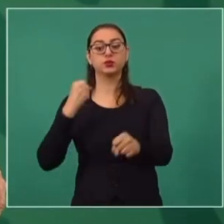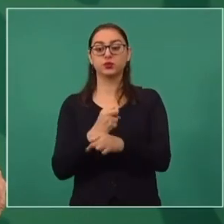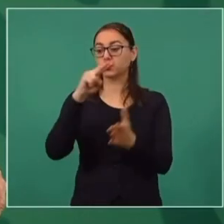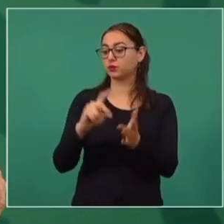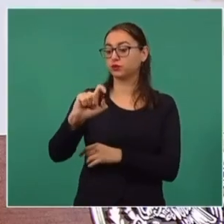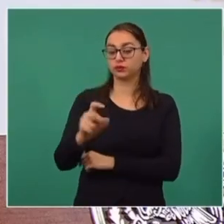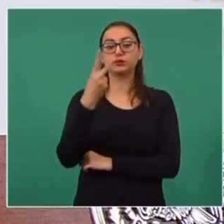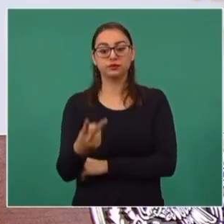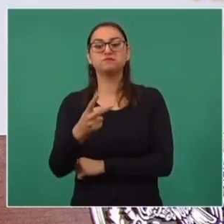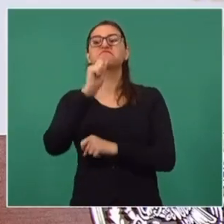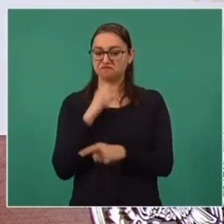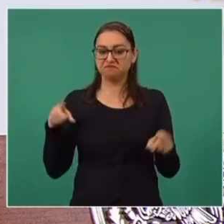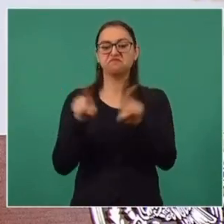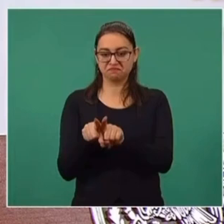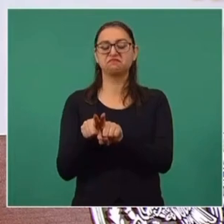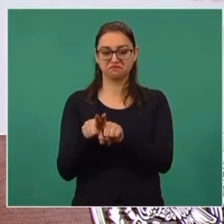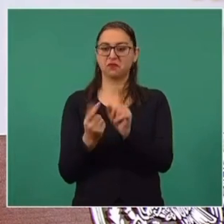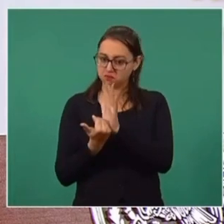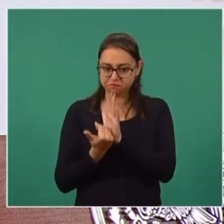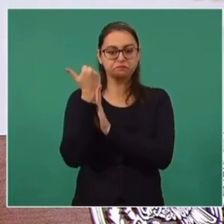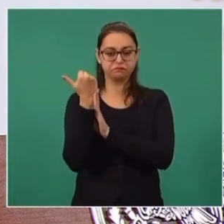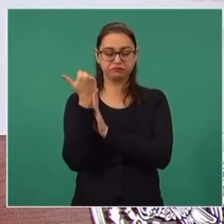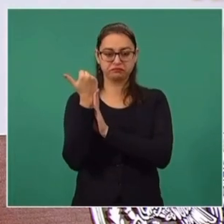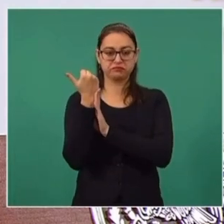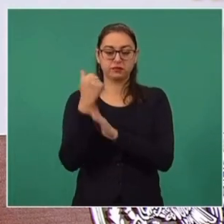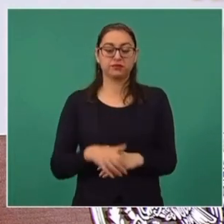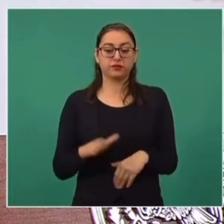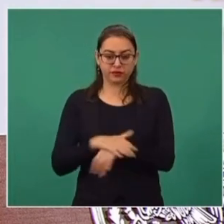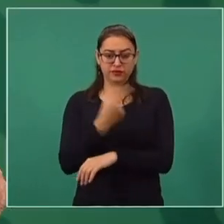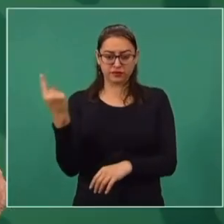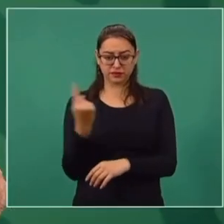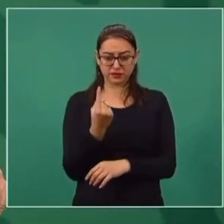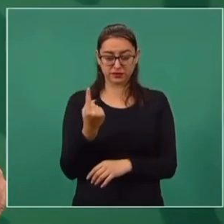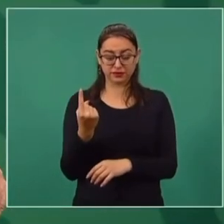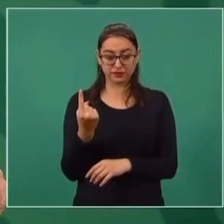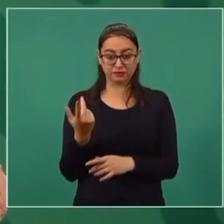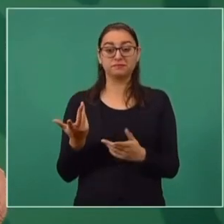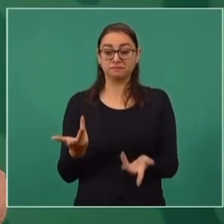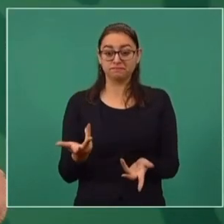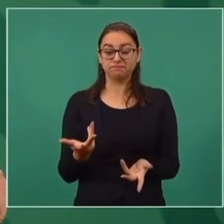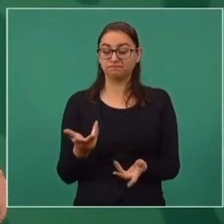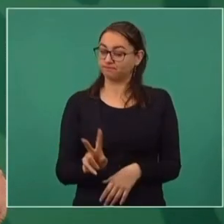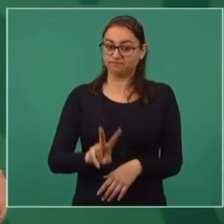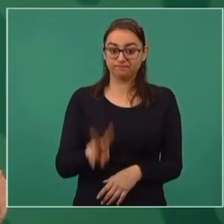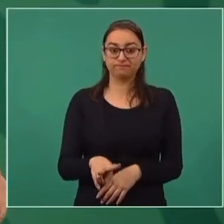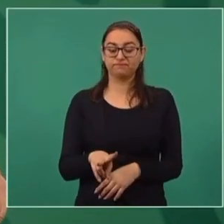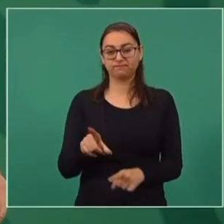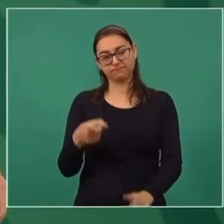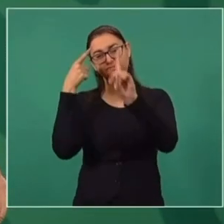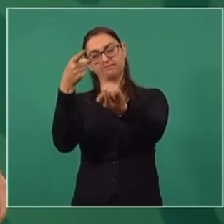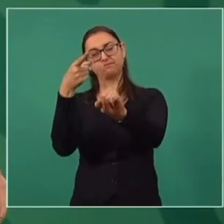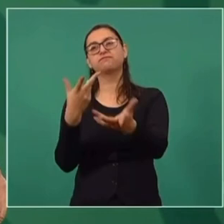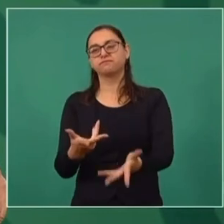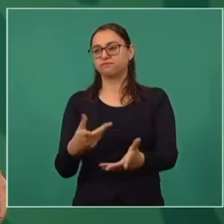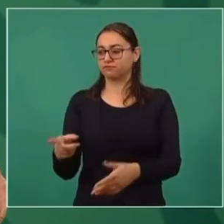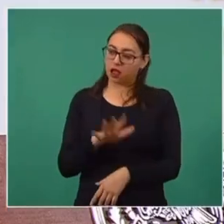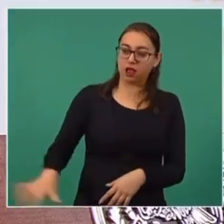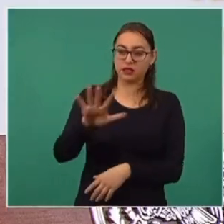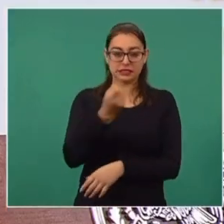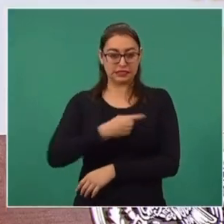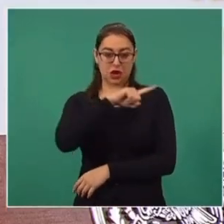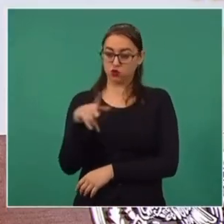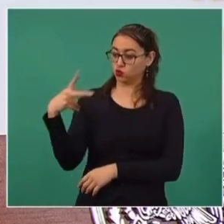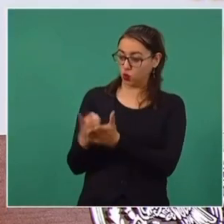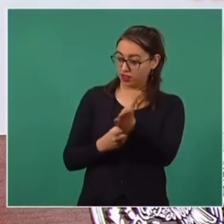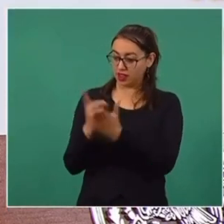es otro tanto, porque queremos hacer realidad el derecho del pueblo a la salud,